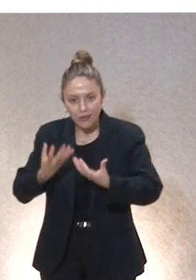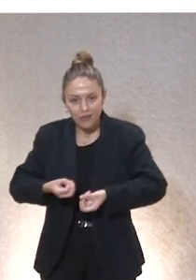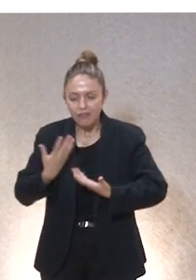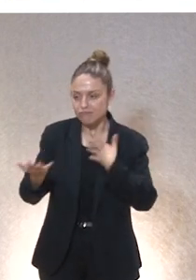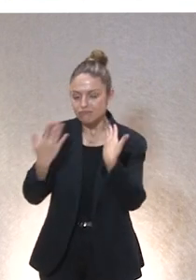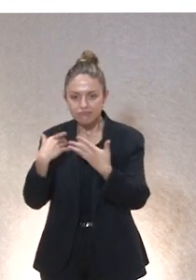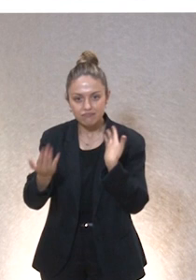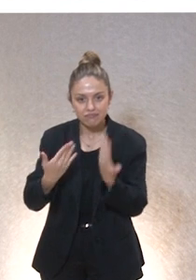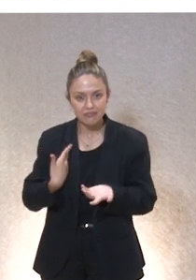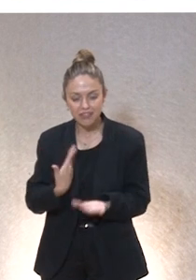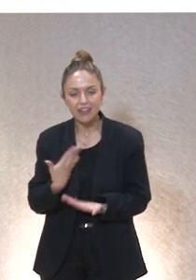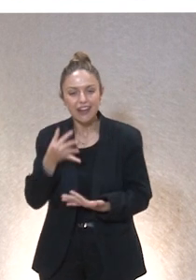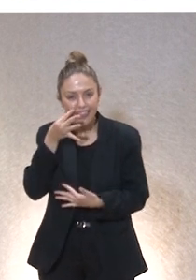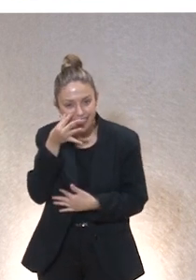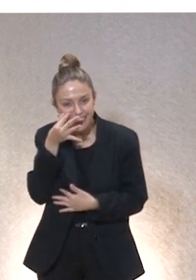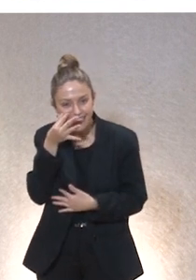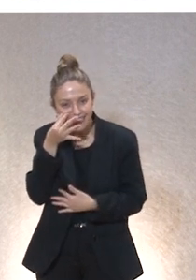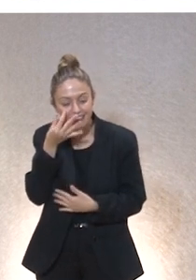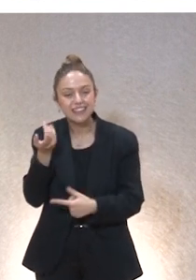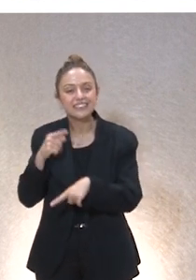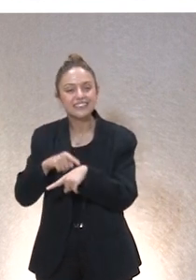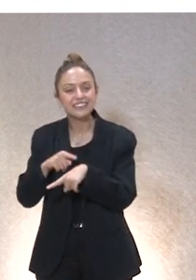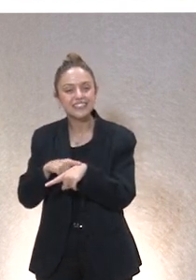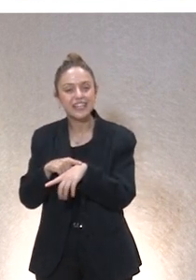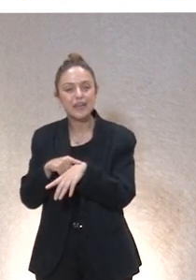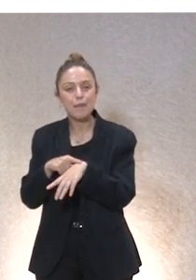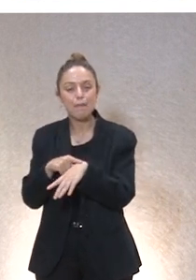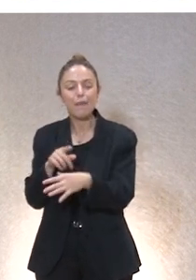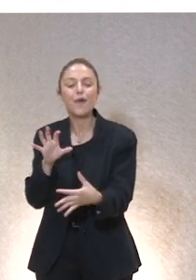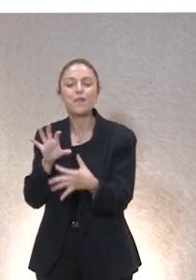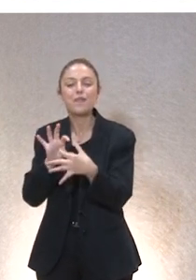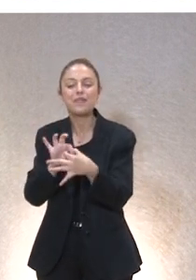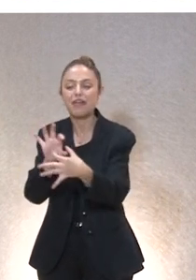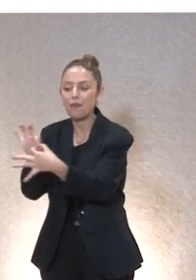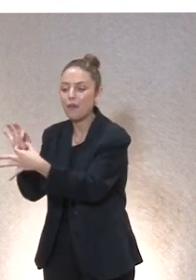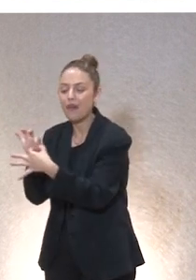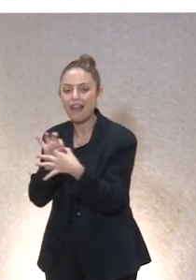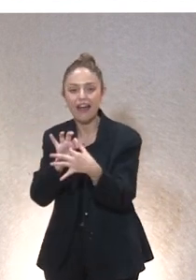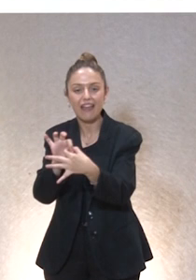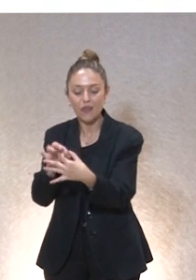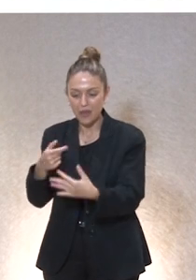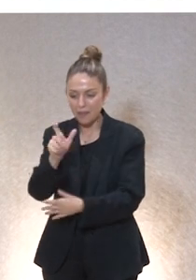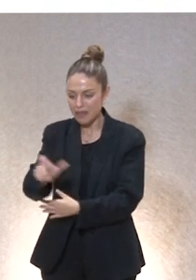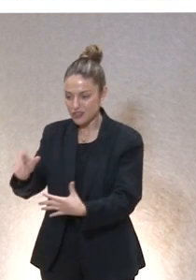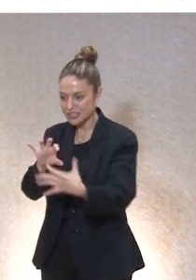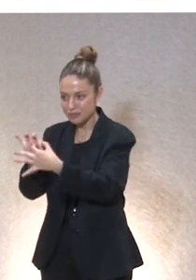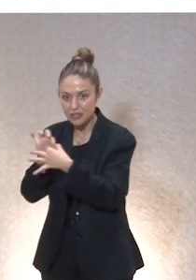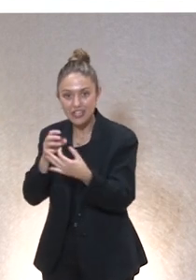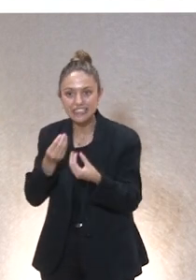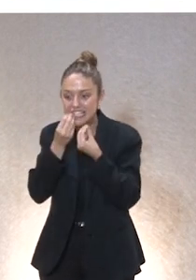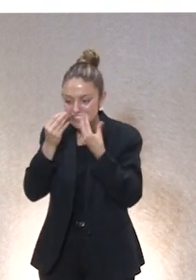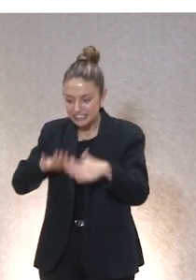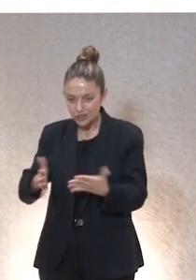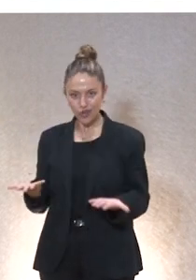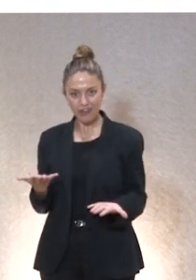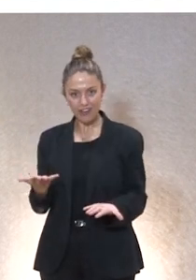realidad hablamos de un tiempo vinculado, es el tiempo de los vínculos, es el tiempo de las historias de